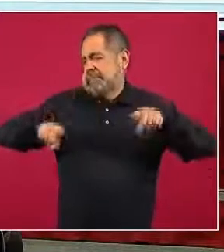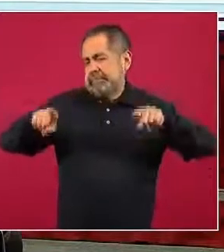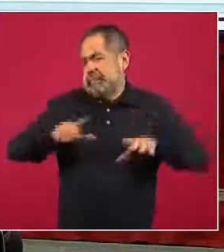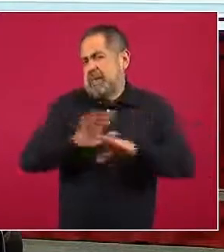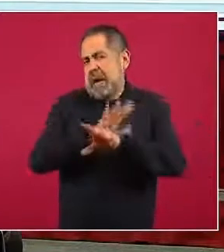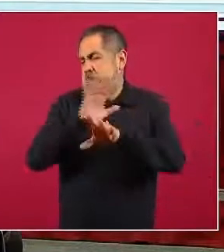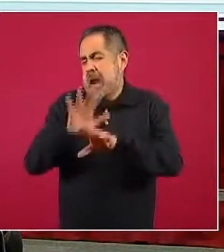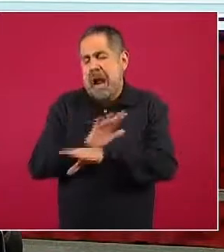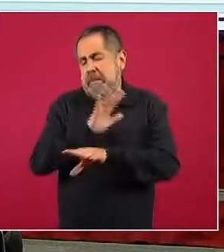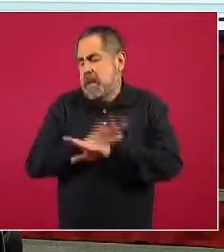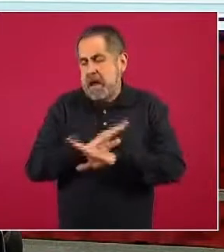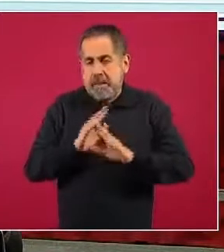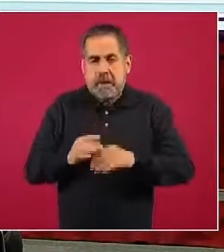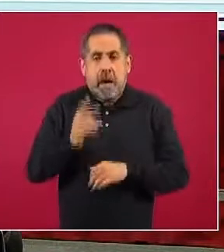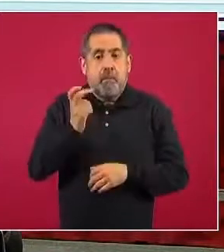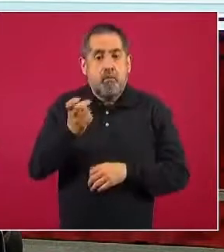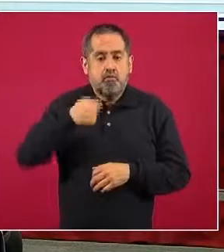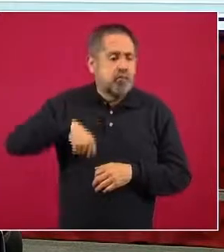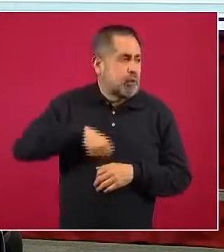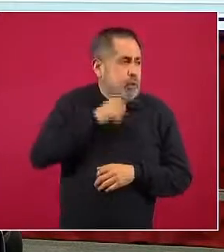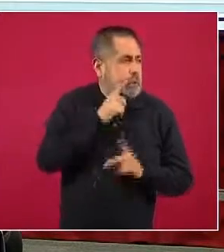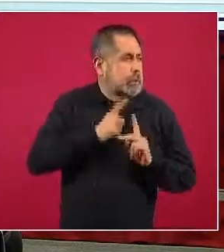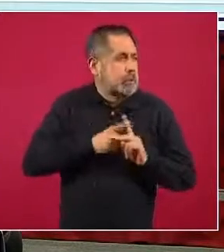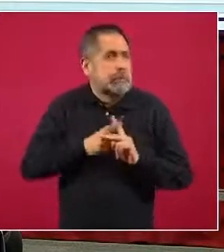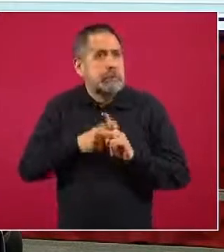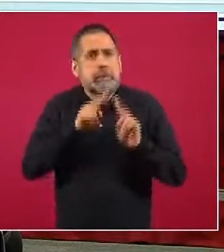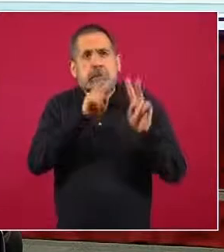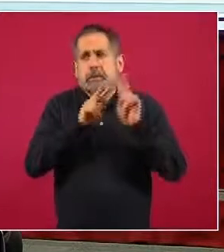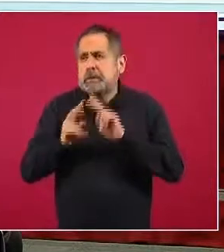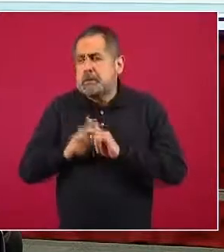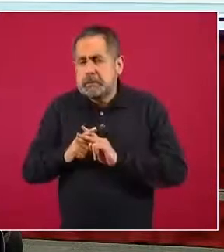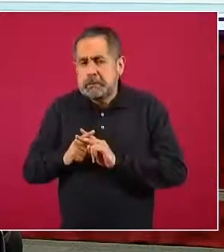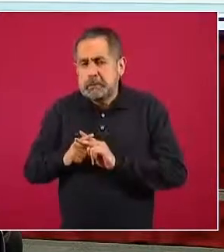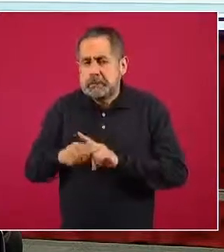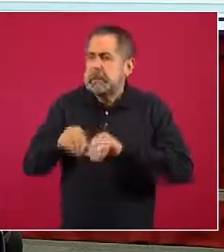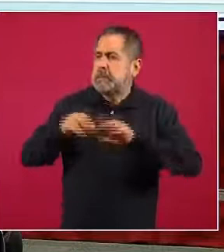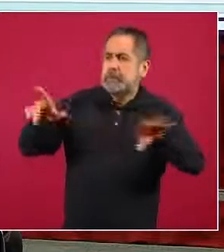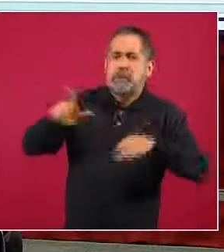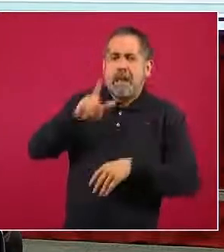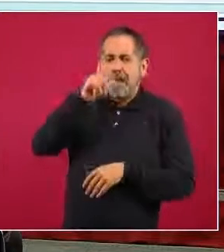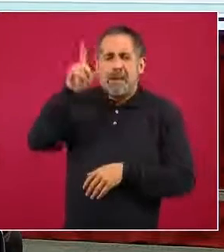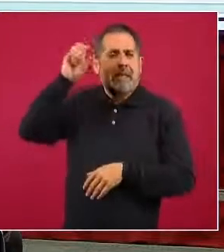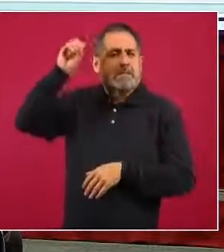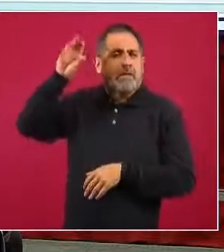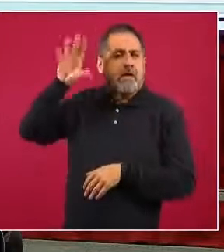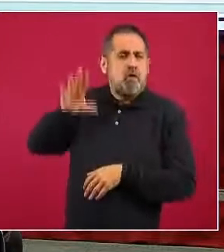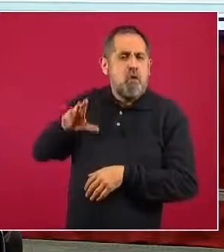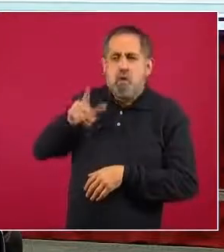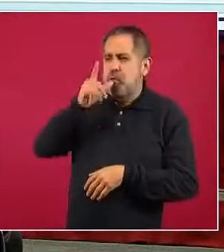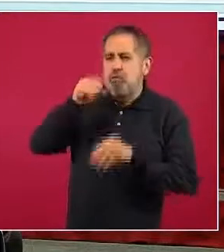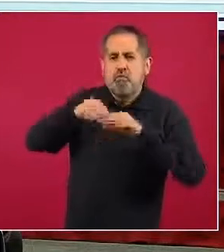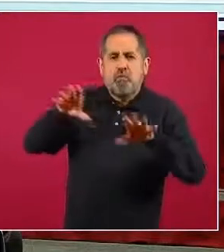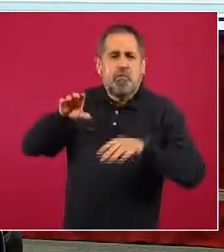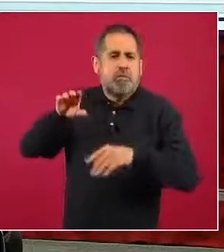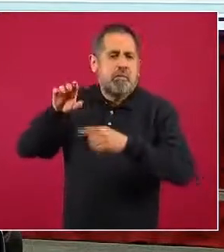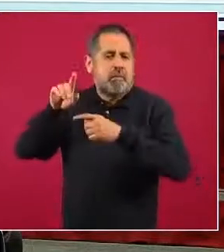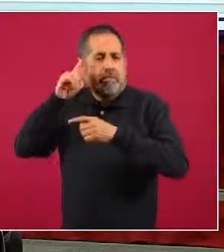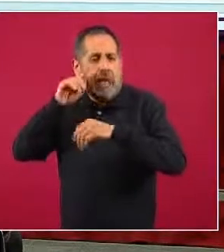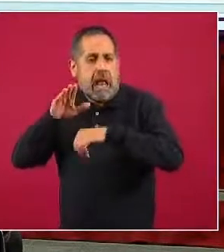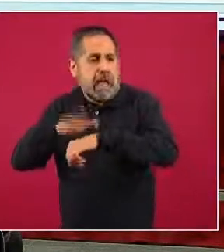podemos calcular y publicar lo que es el semáforo de riesgo epidémico. Si nos permiten la siguiente